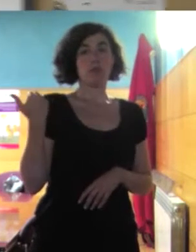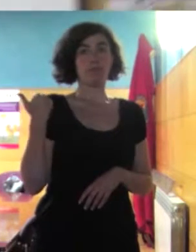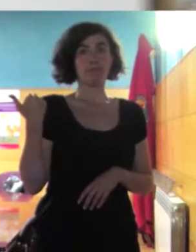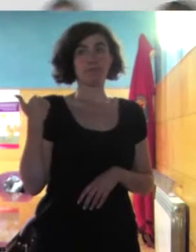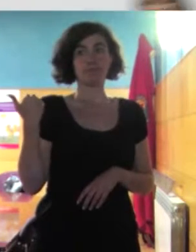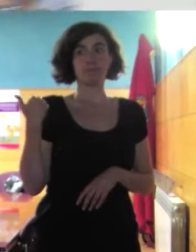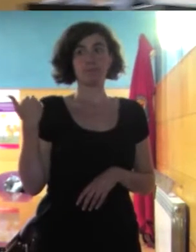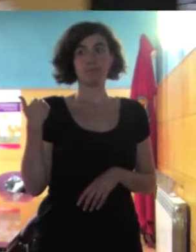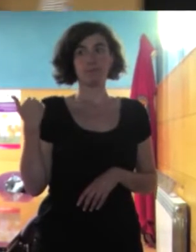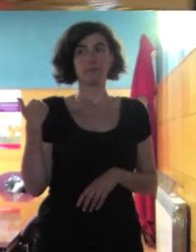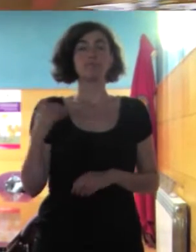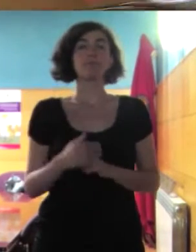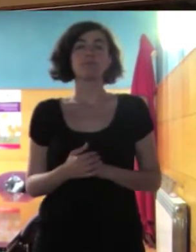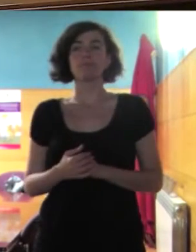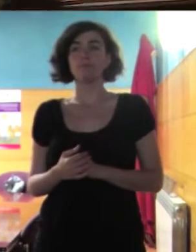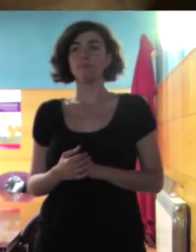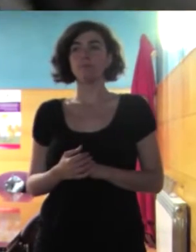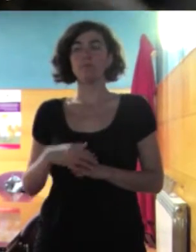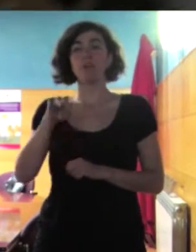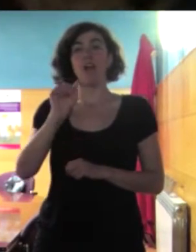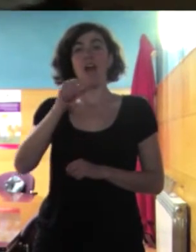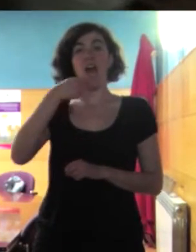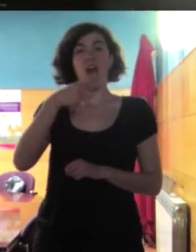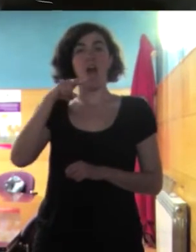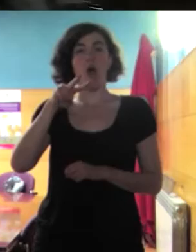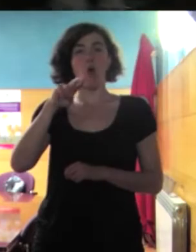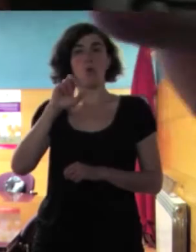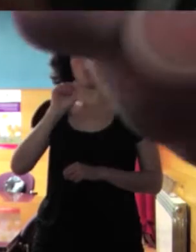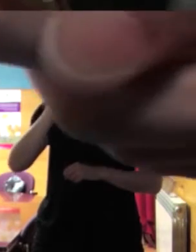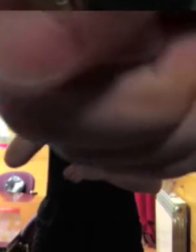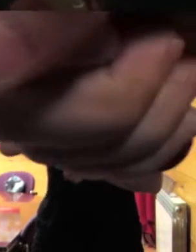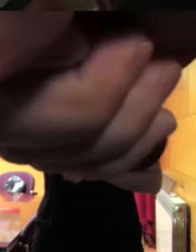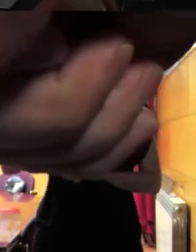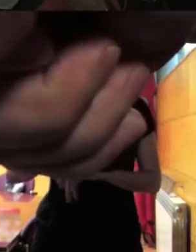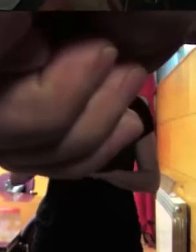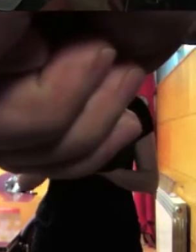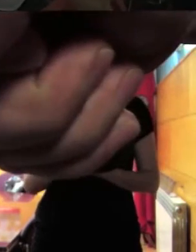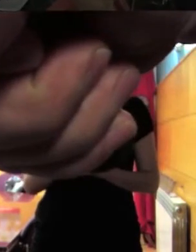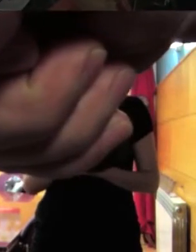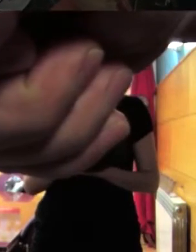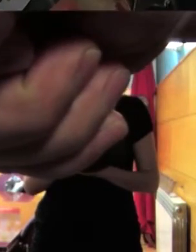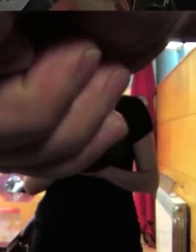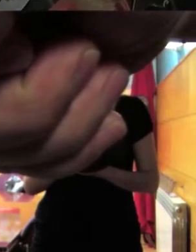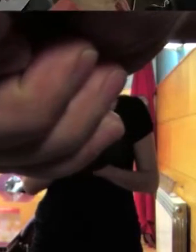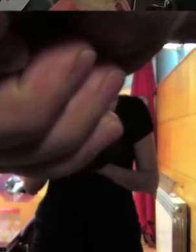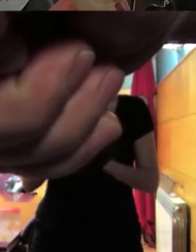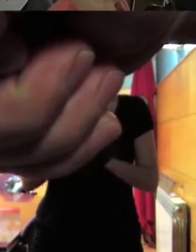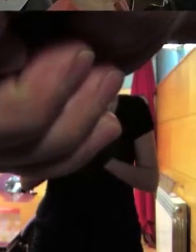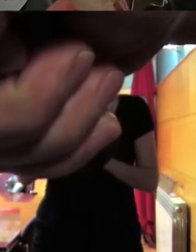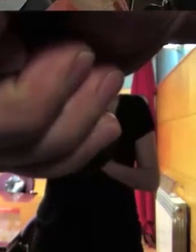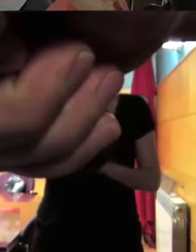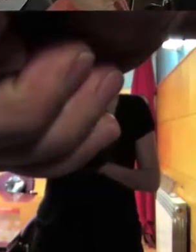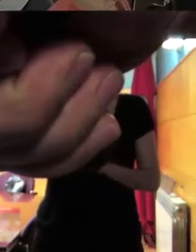me ocurrió en la cola del banco que una mujer hizo un